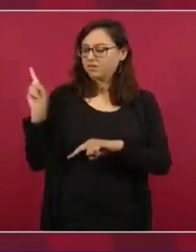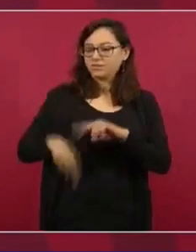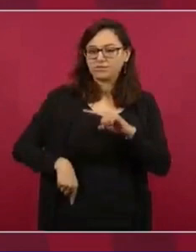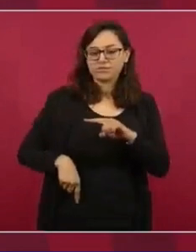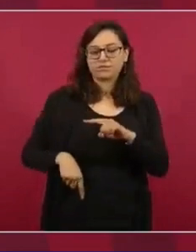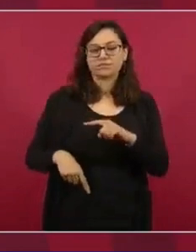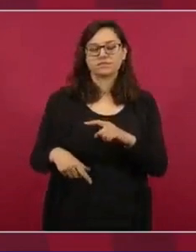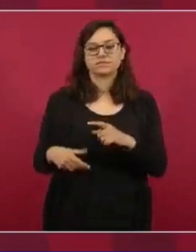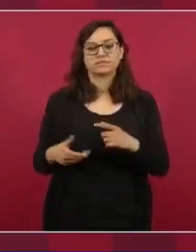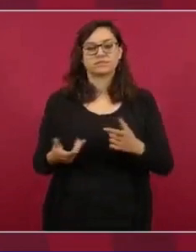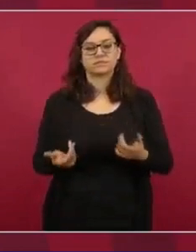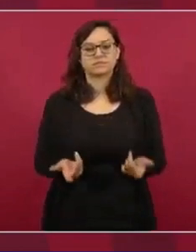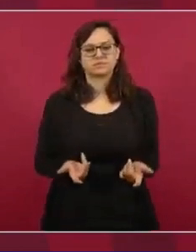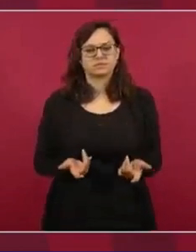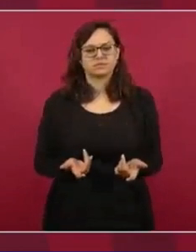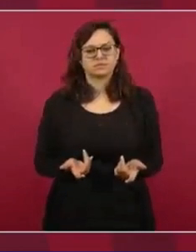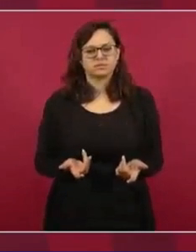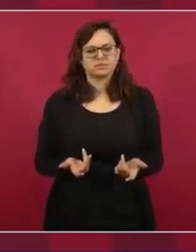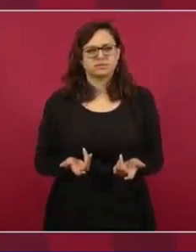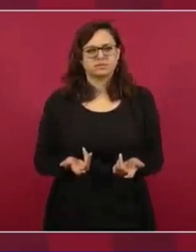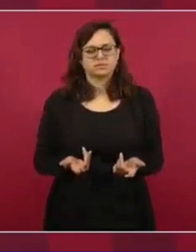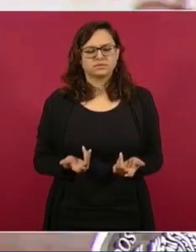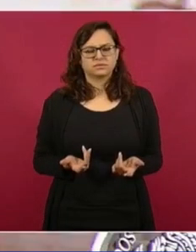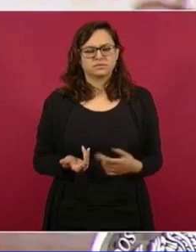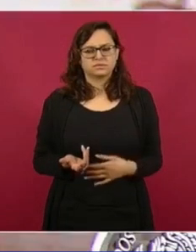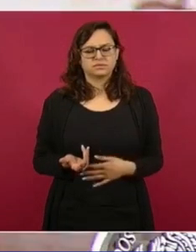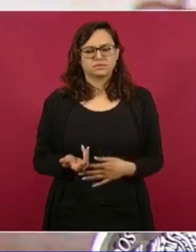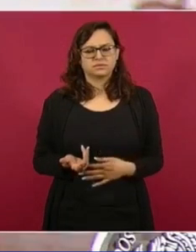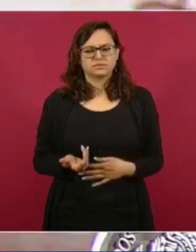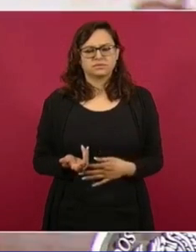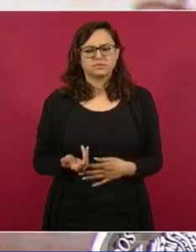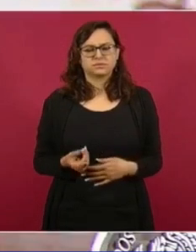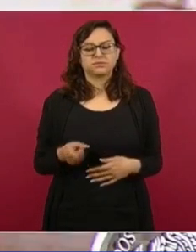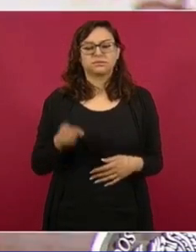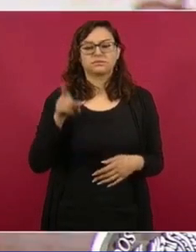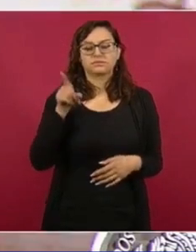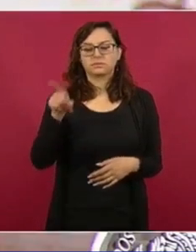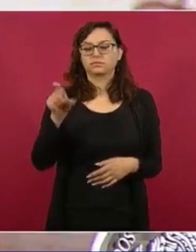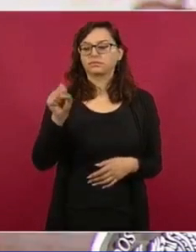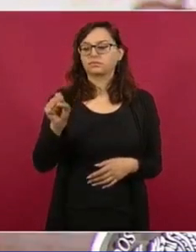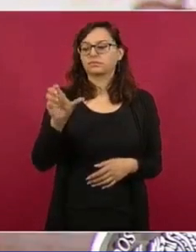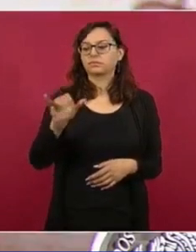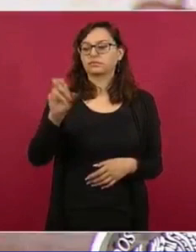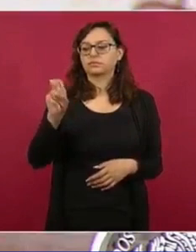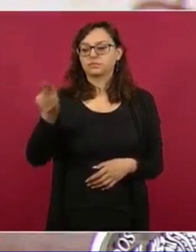Mandaron a buscar, porque era como un empleado, al presidente de la Corte,